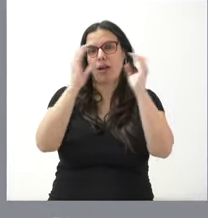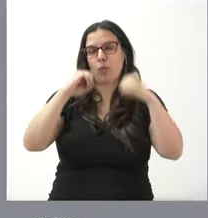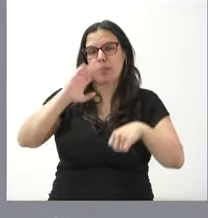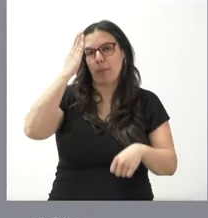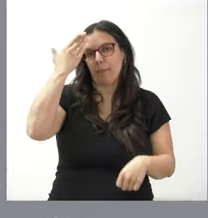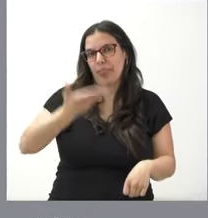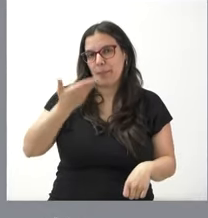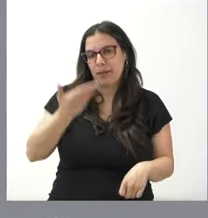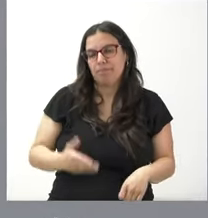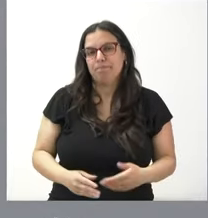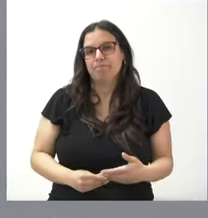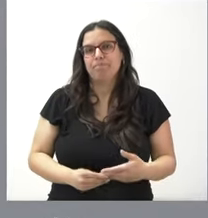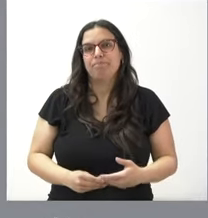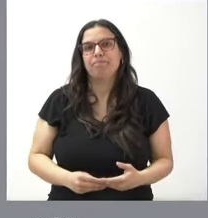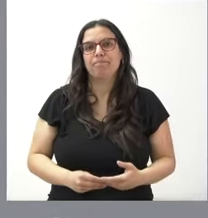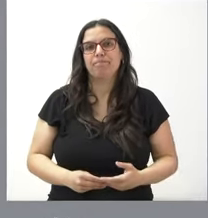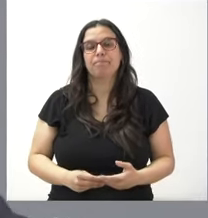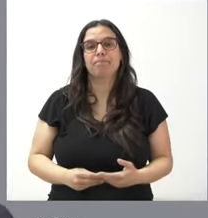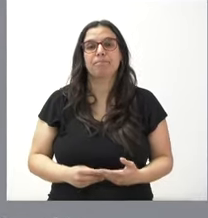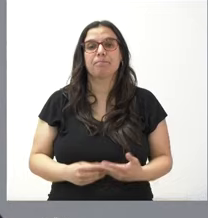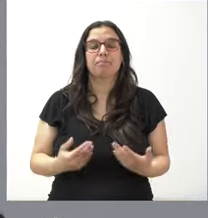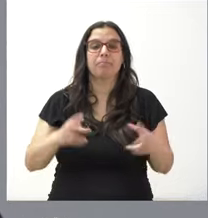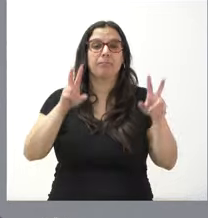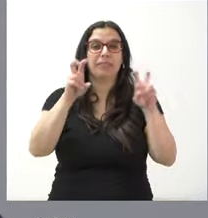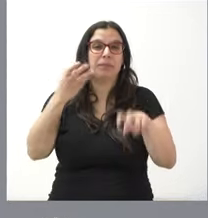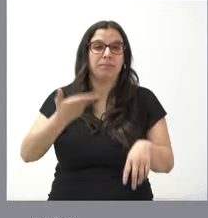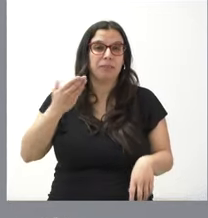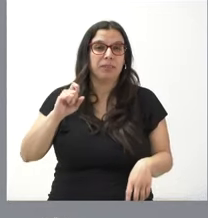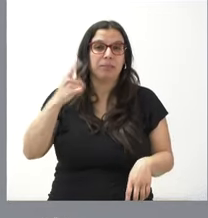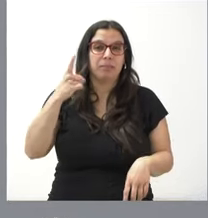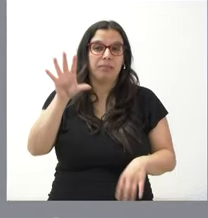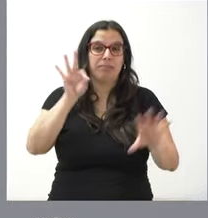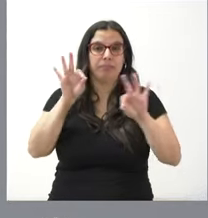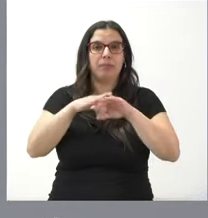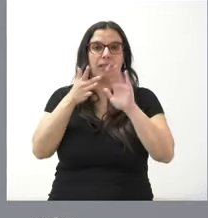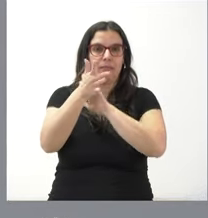y que, en sus aspectos más relevantes, paso a detallar.